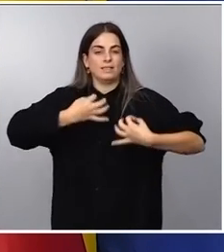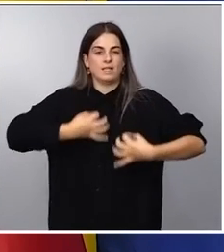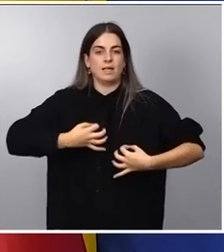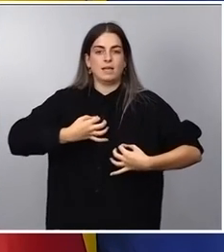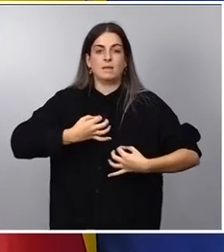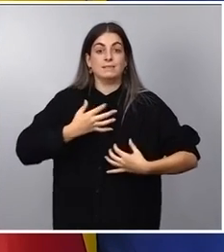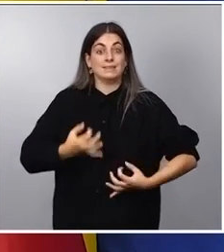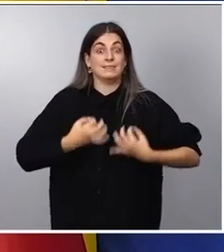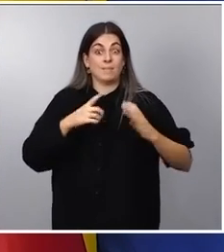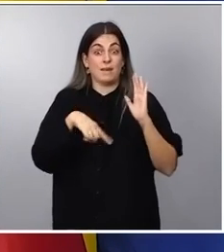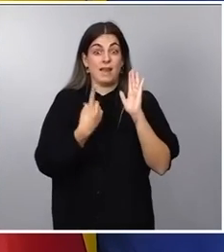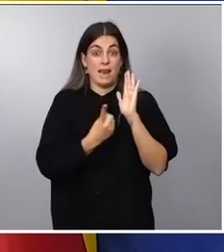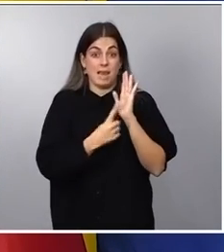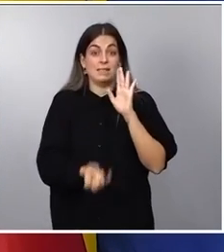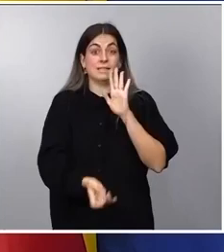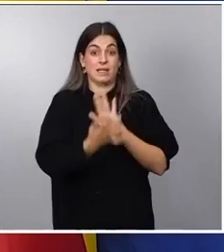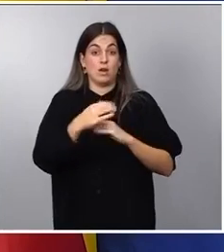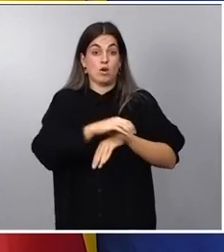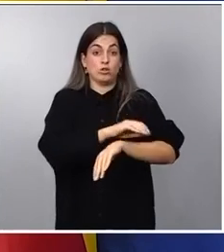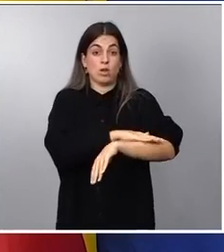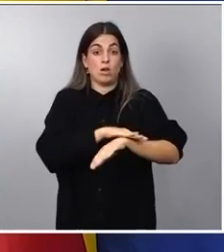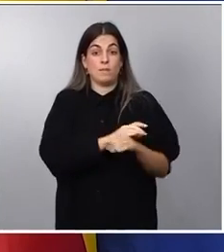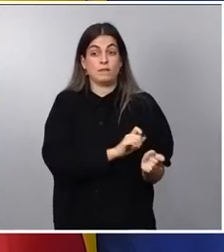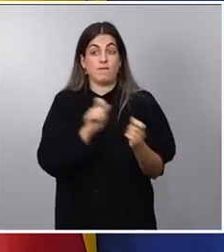salen del Consejo de Ministros van al Parlamento salen enriquecidas.